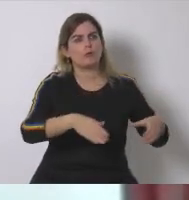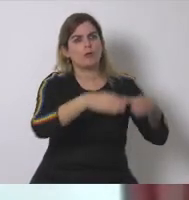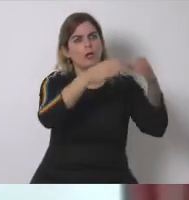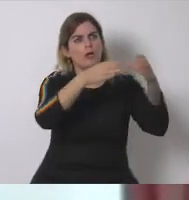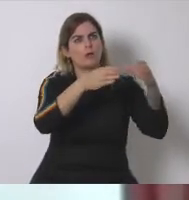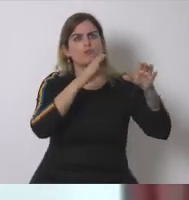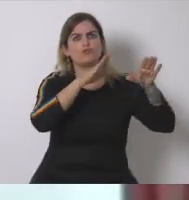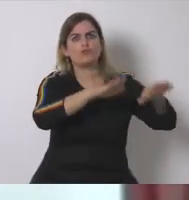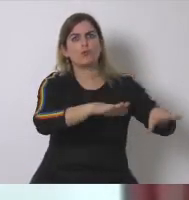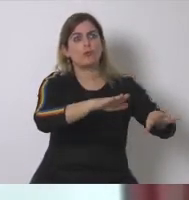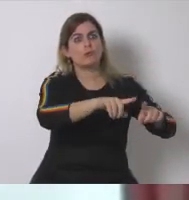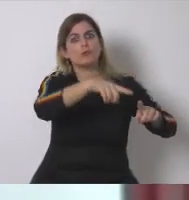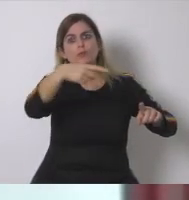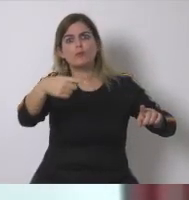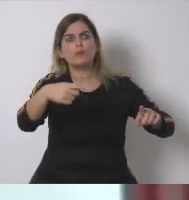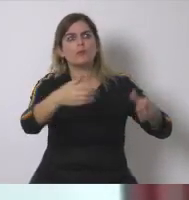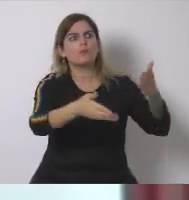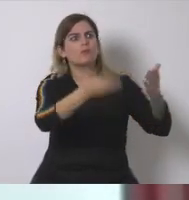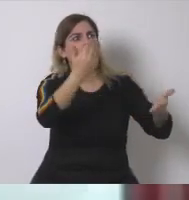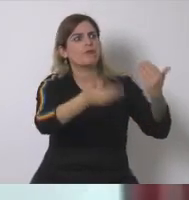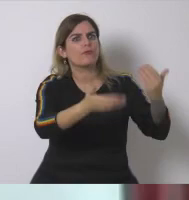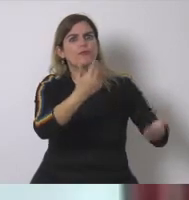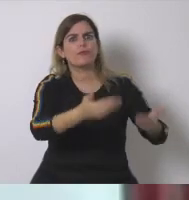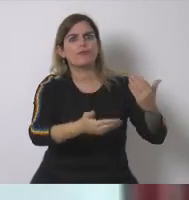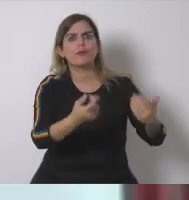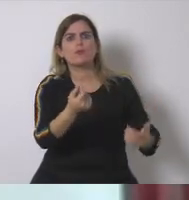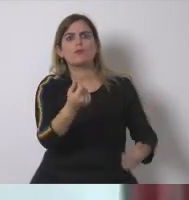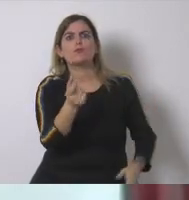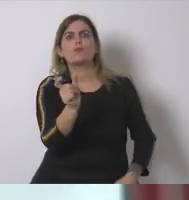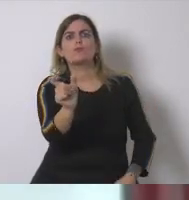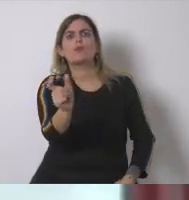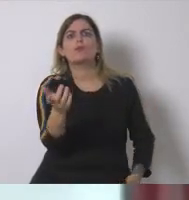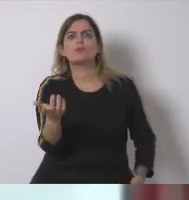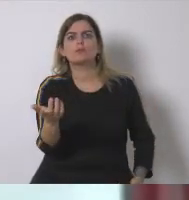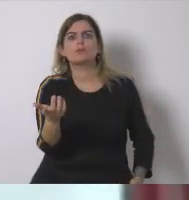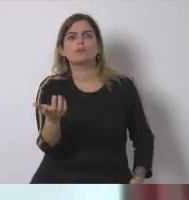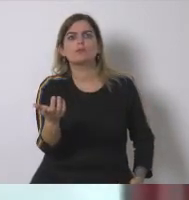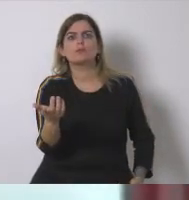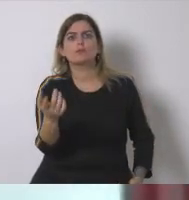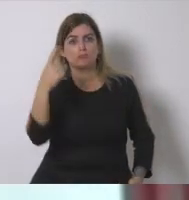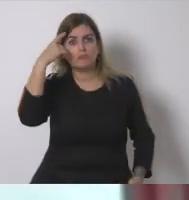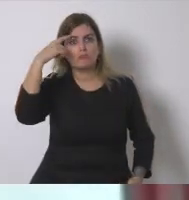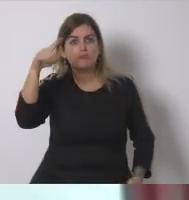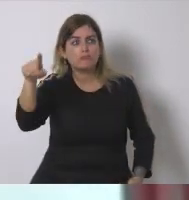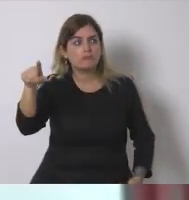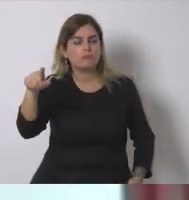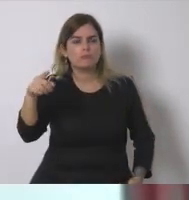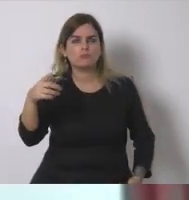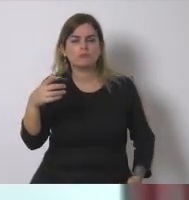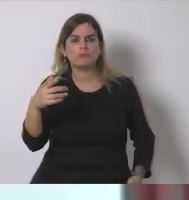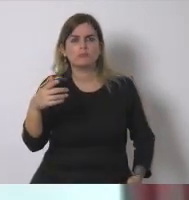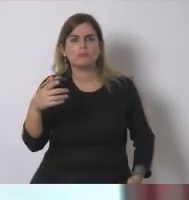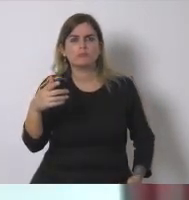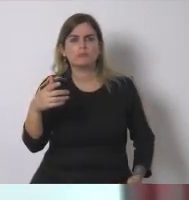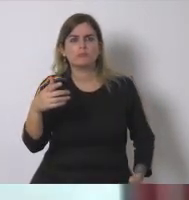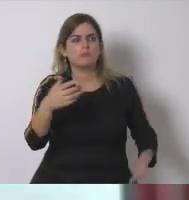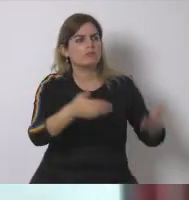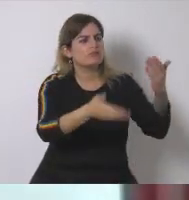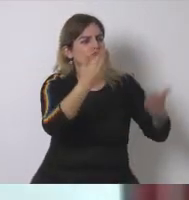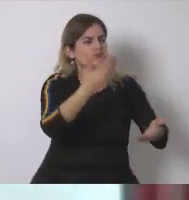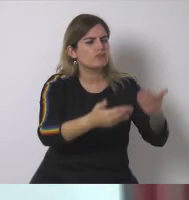producción nuclear y lo que nos costará después estas grandes